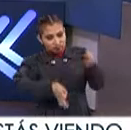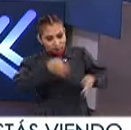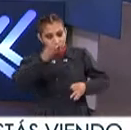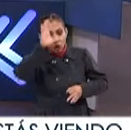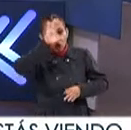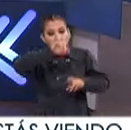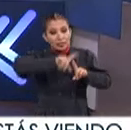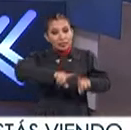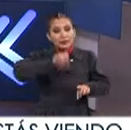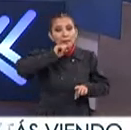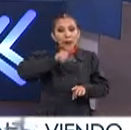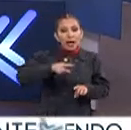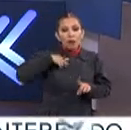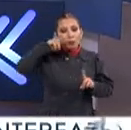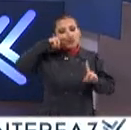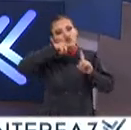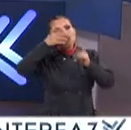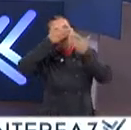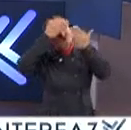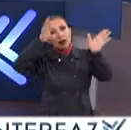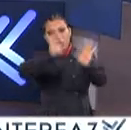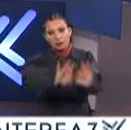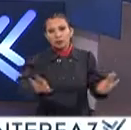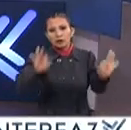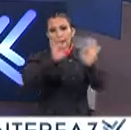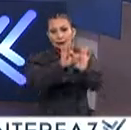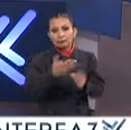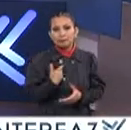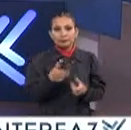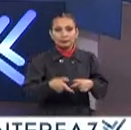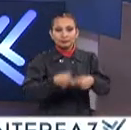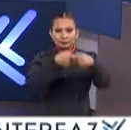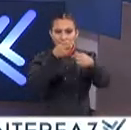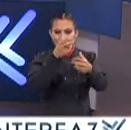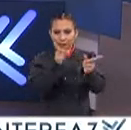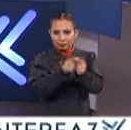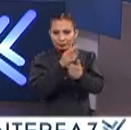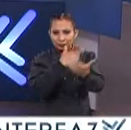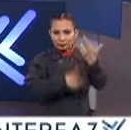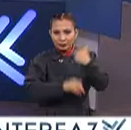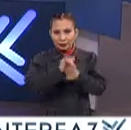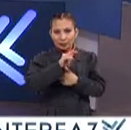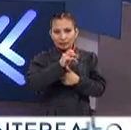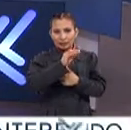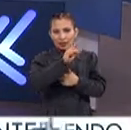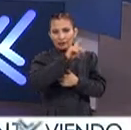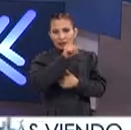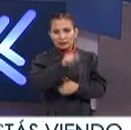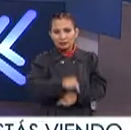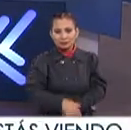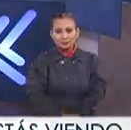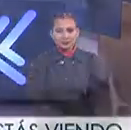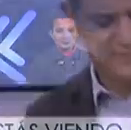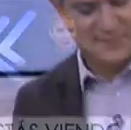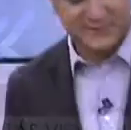distinta Es abrazar también una cosmovisión Así que es muy importante Nos vamos a hacer una breve pausa Regresamos con más Esto es Interfaz